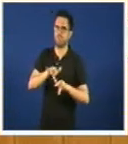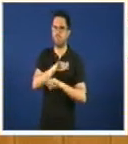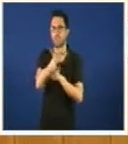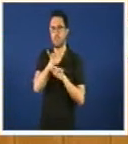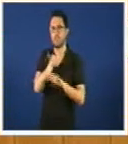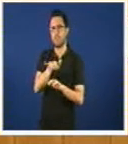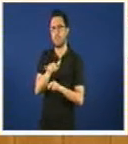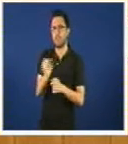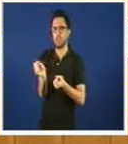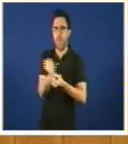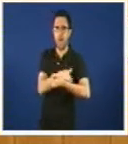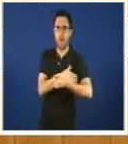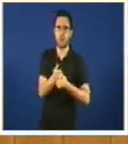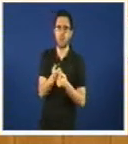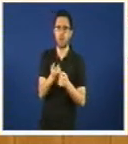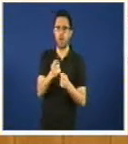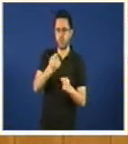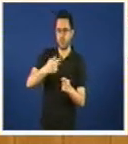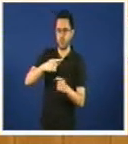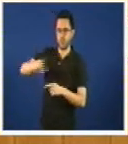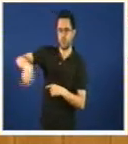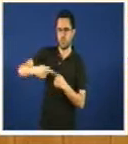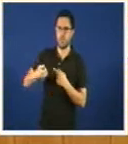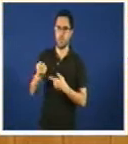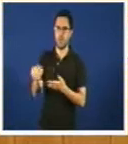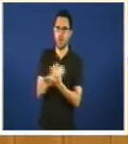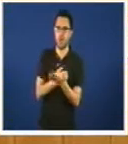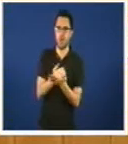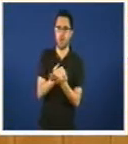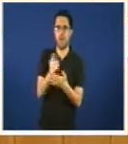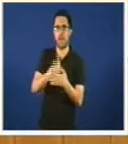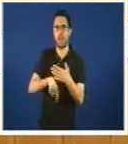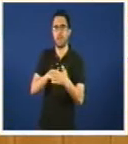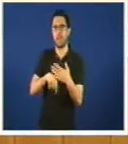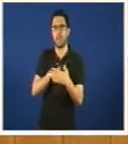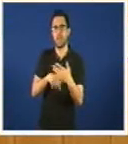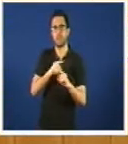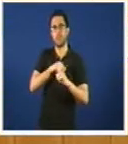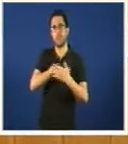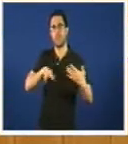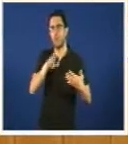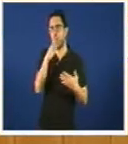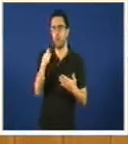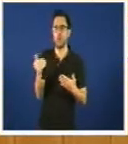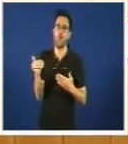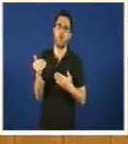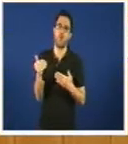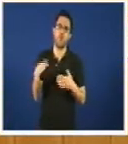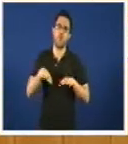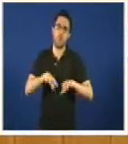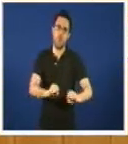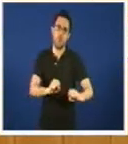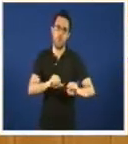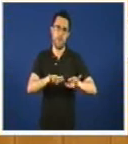vostedes lle van a cobrar unha lugar á xunta de Galiza por estar ocupando esas oficinas iso é o que din vostedes